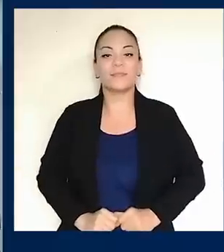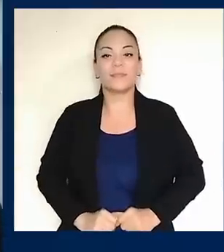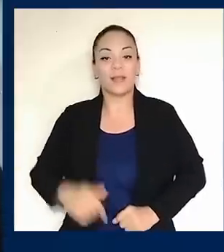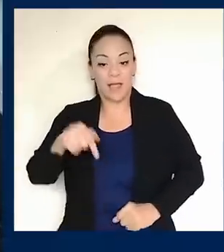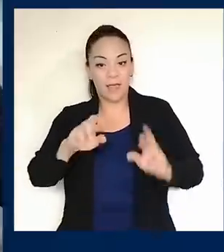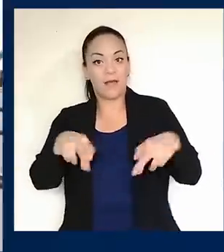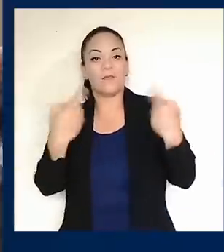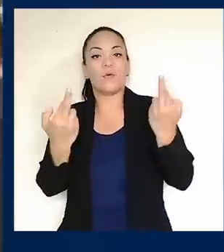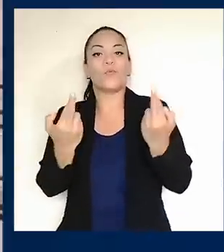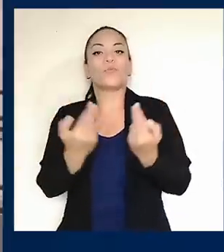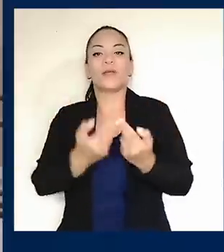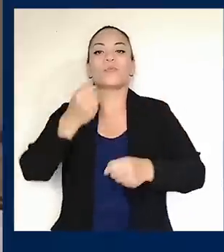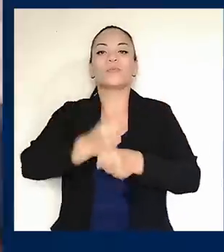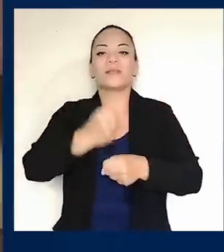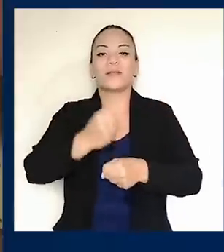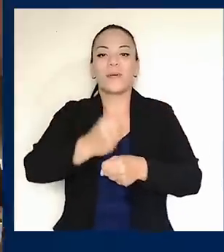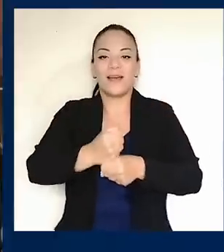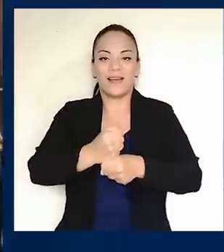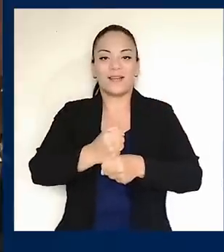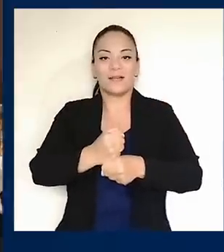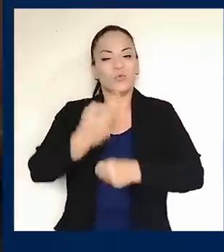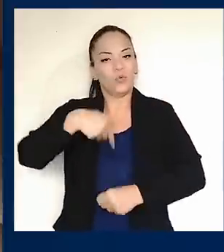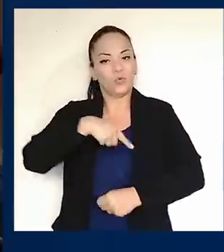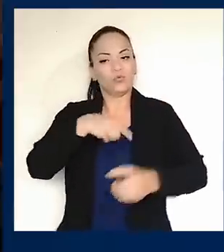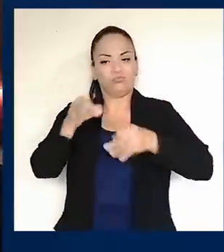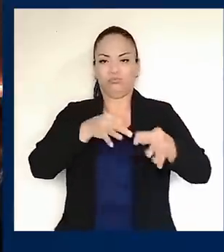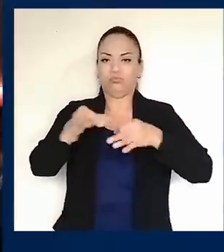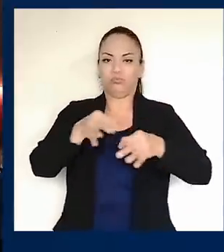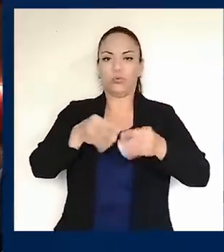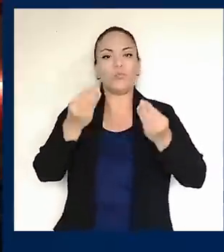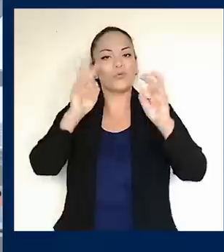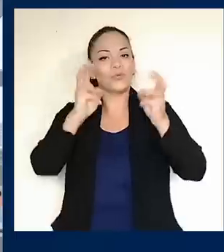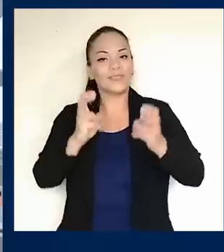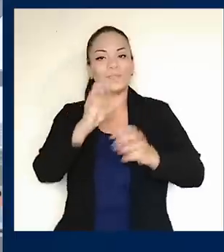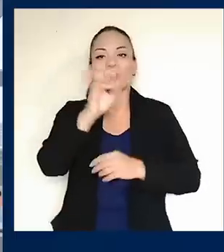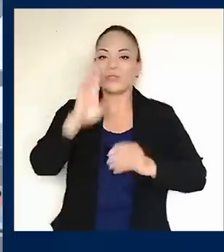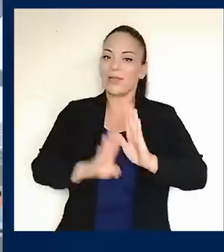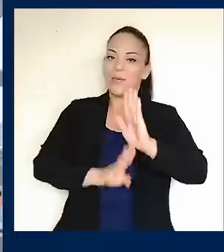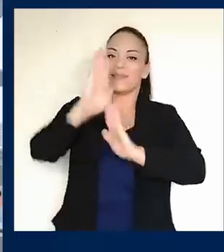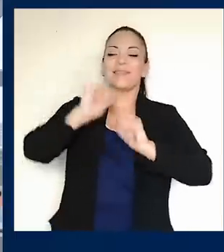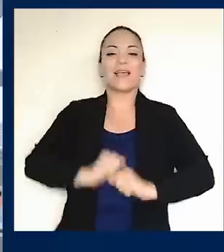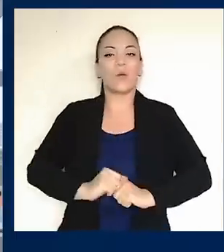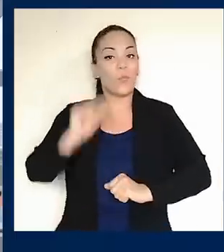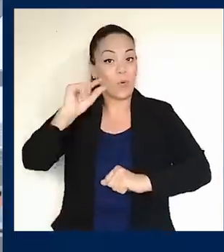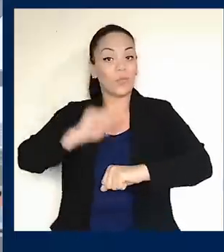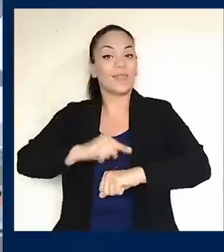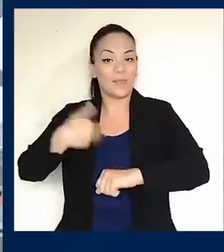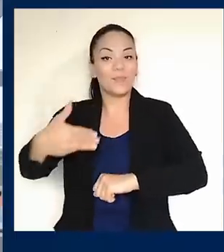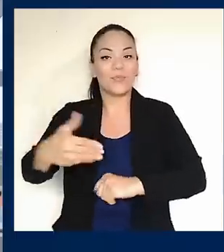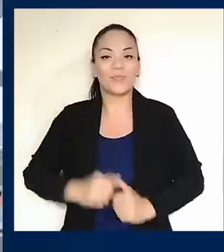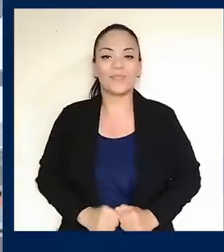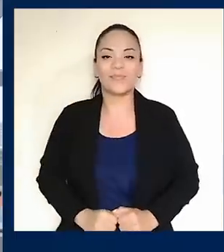reunirnos, trabajar y exponer lo mucho que ha avanzado nuestro país en bastante poco